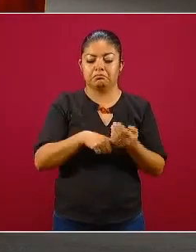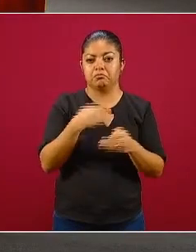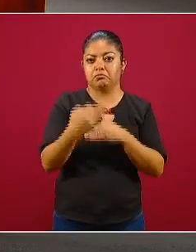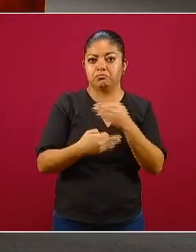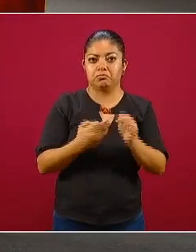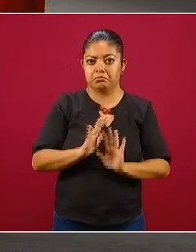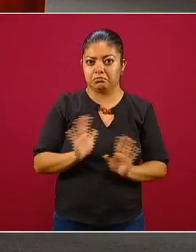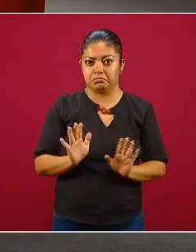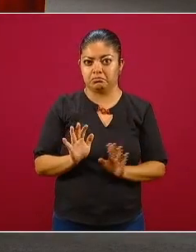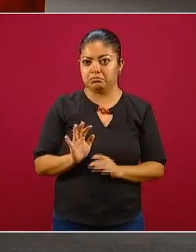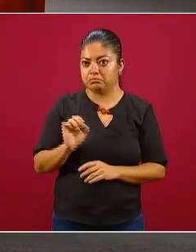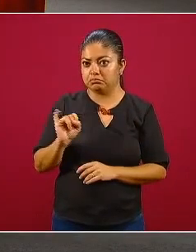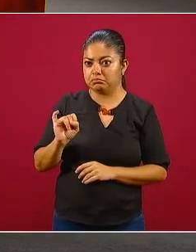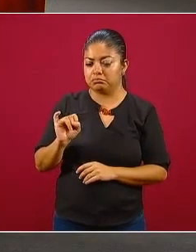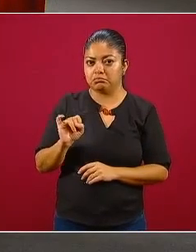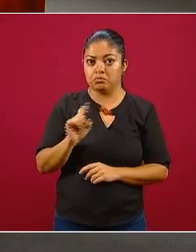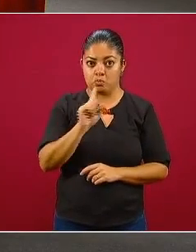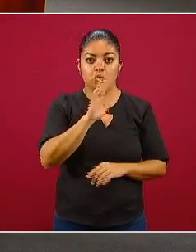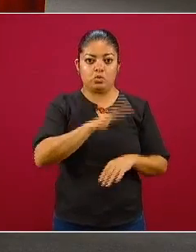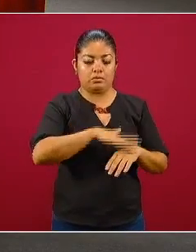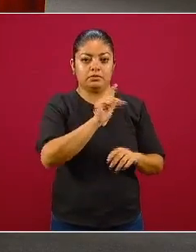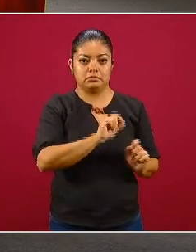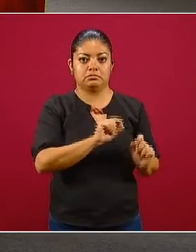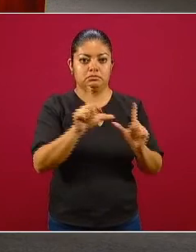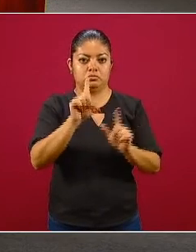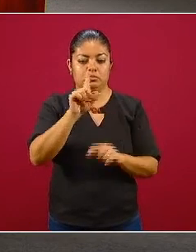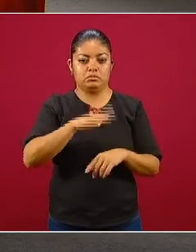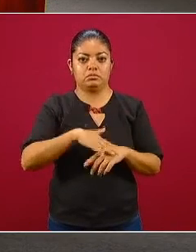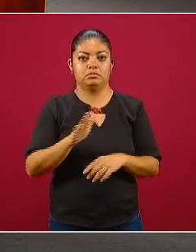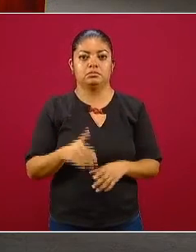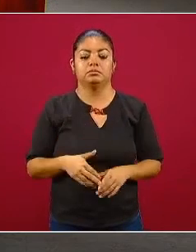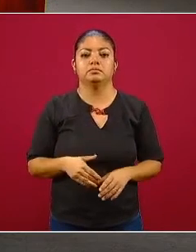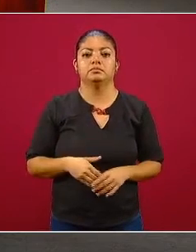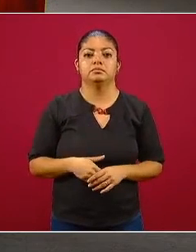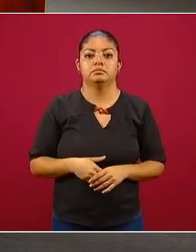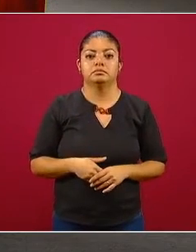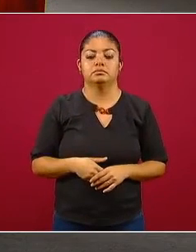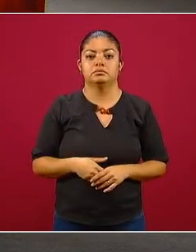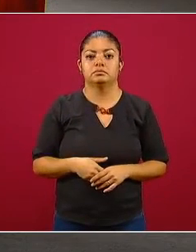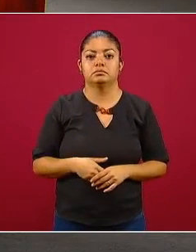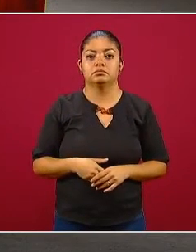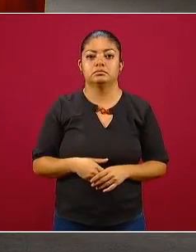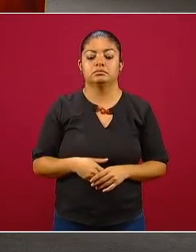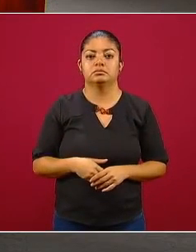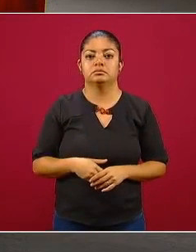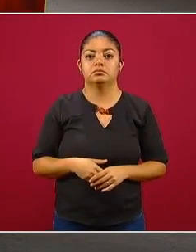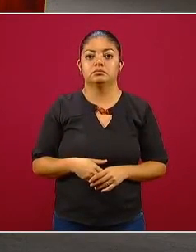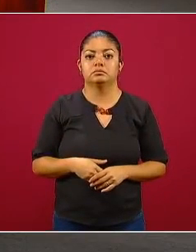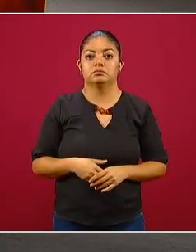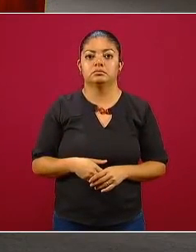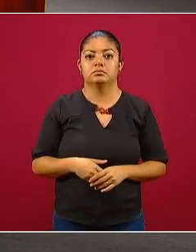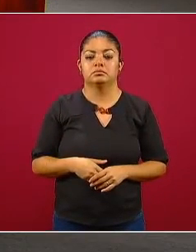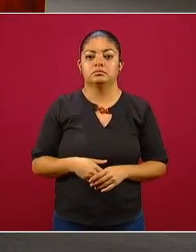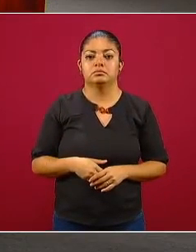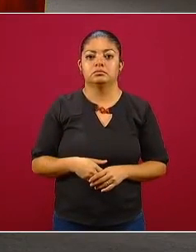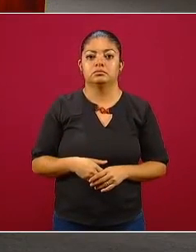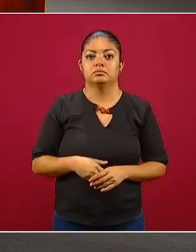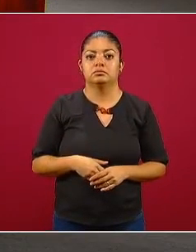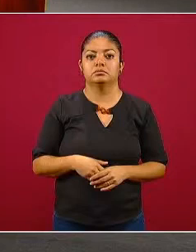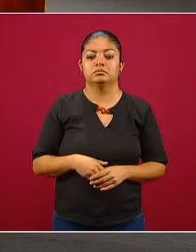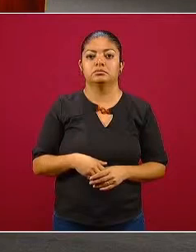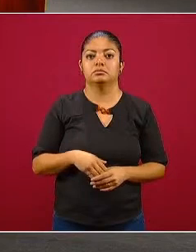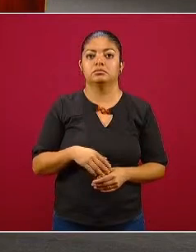si son una más tenemos una más la región de las que están